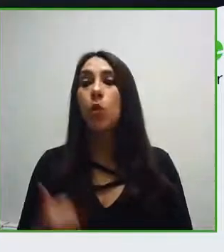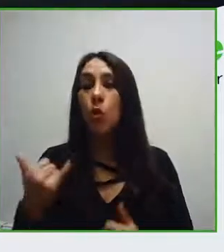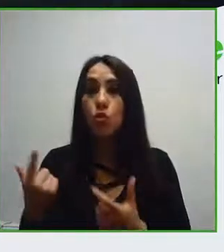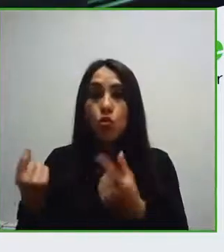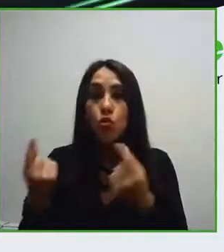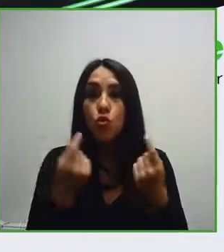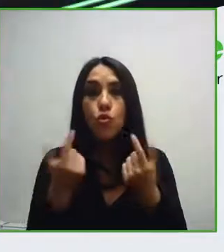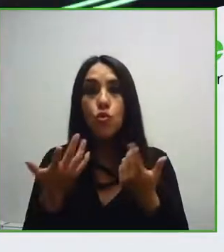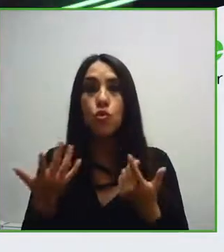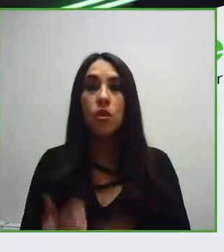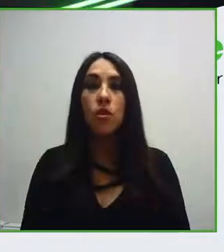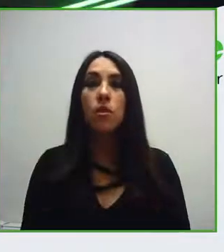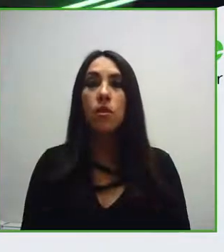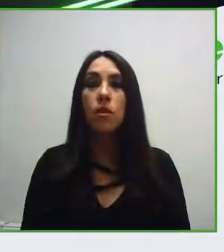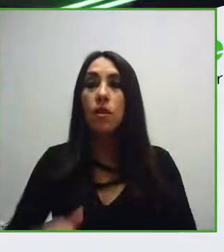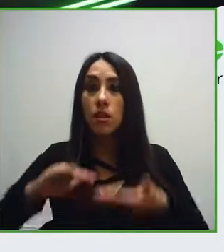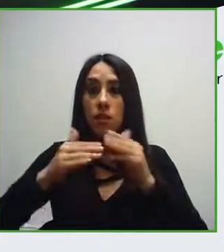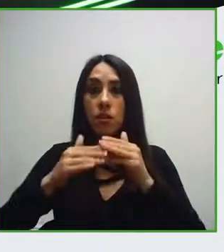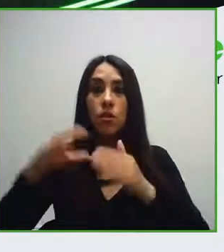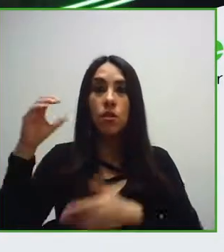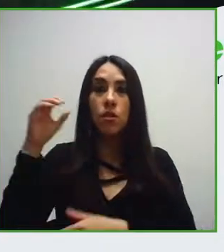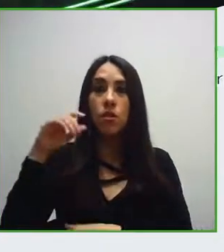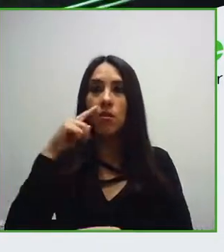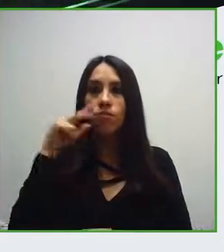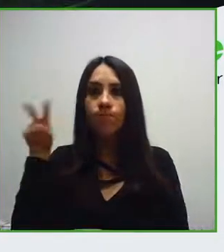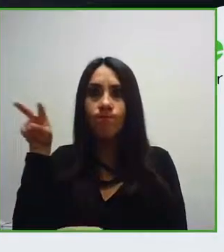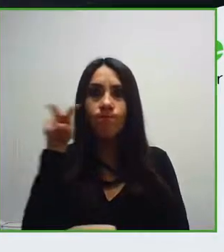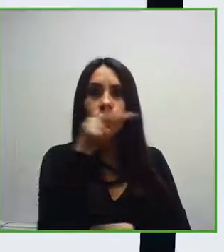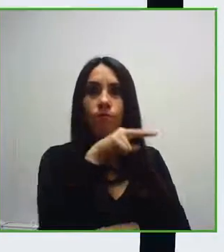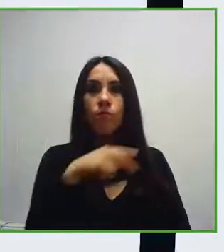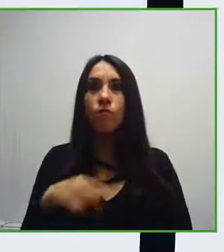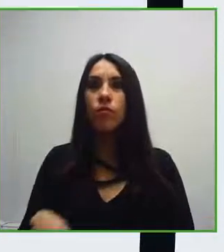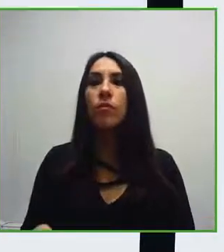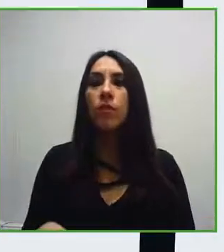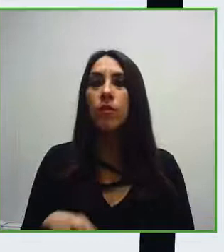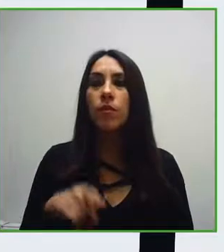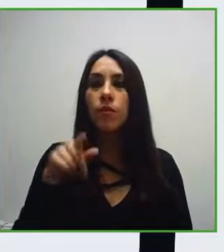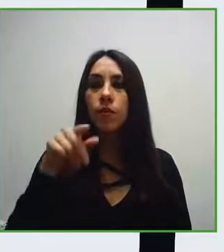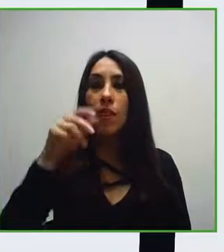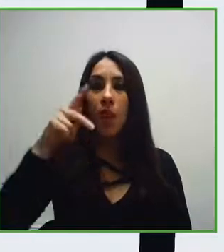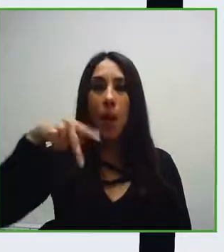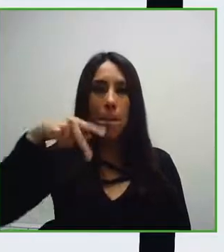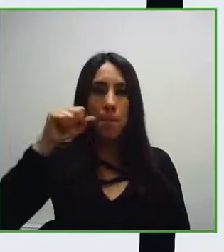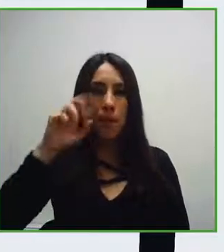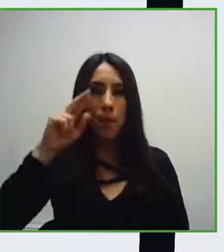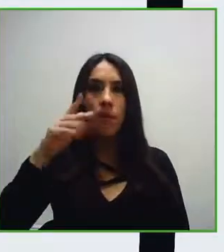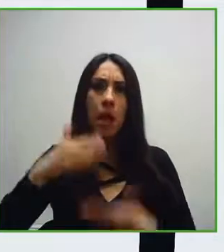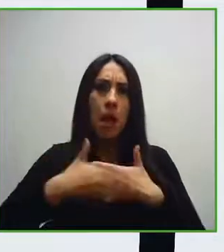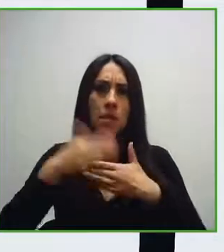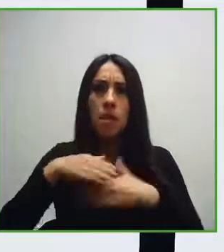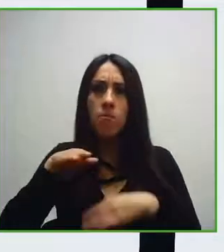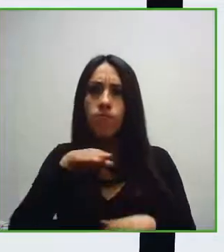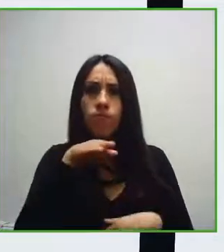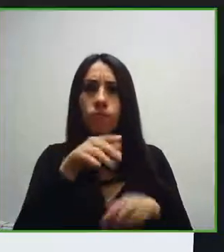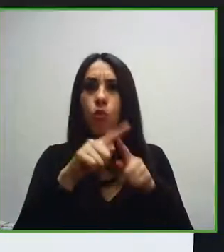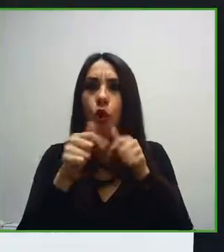identificar estacionamientos accesibles para personas con discapacidad. Los invitamos a ver la siguiente sesión.